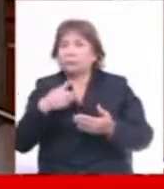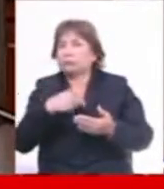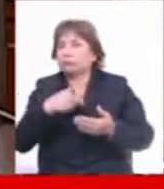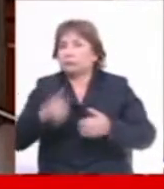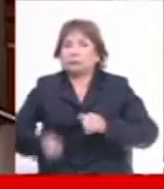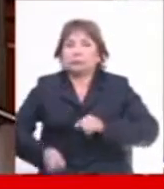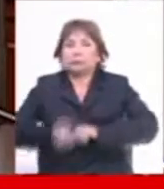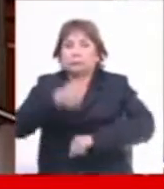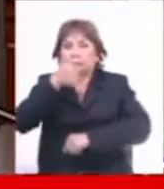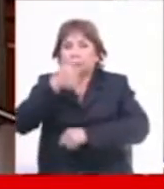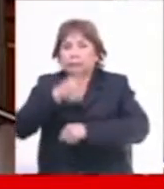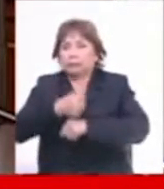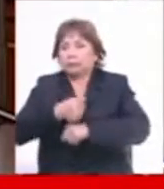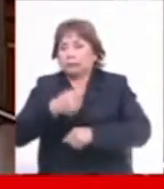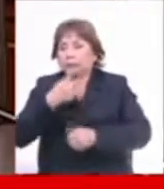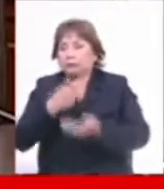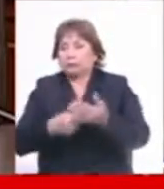superiores. Espero que seamos conscientes de eso.